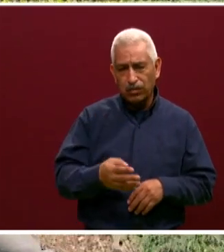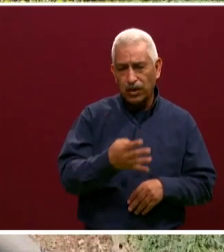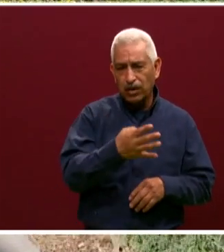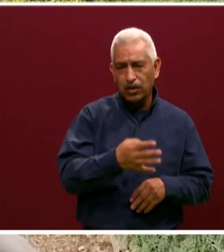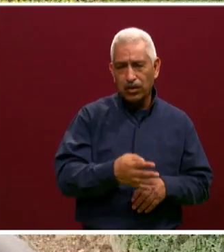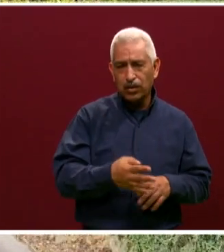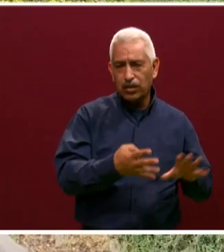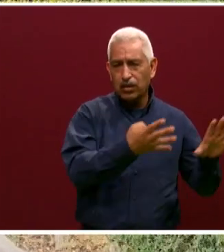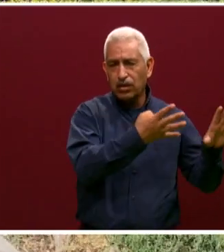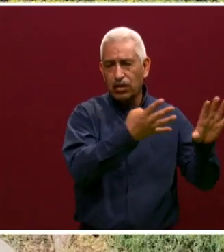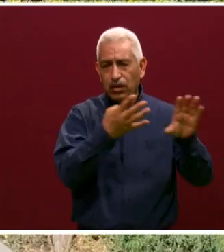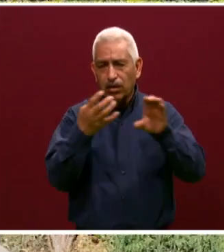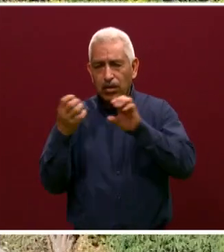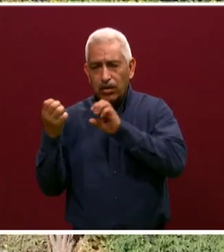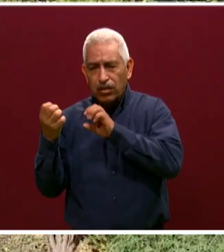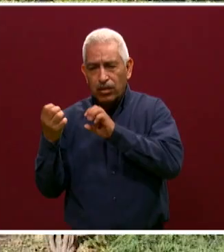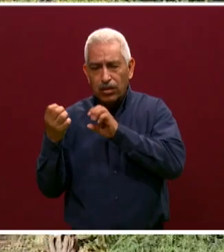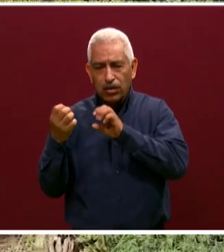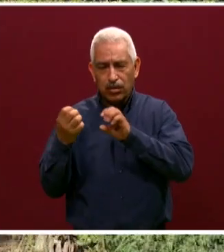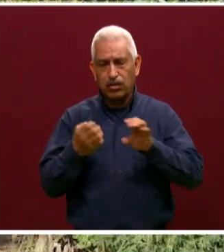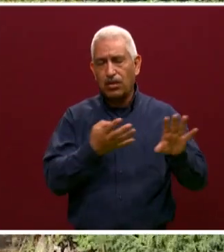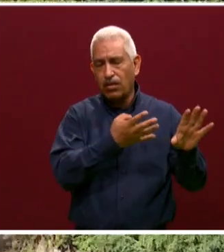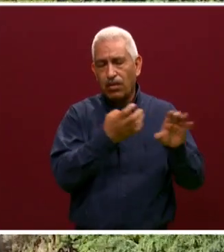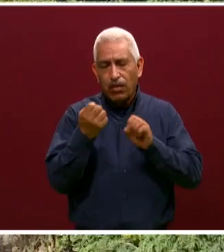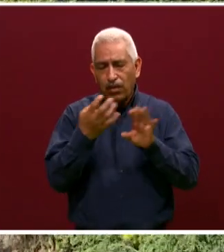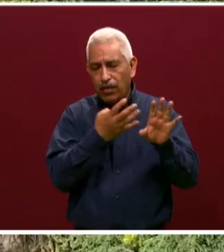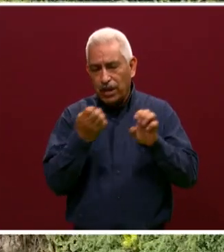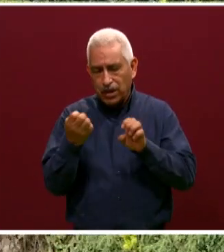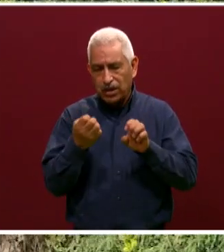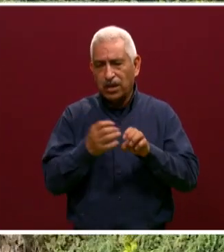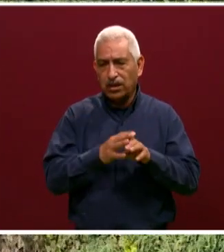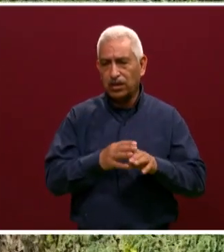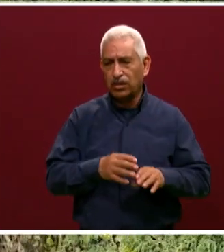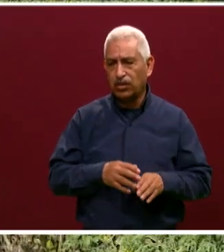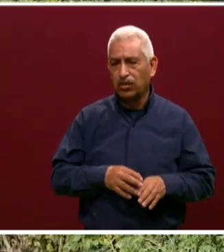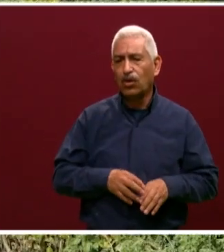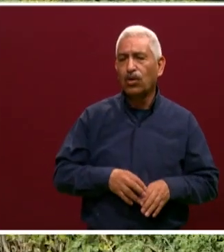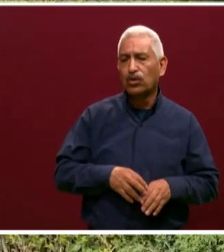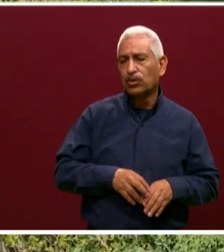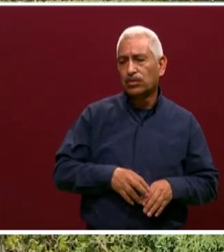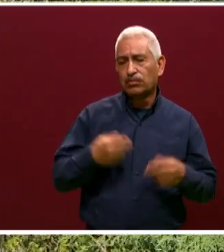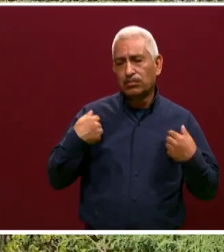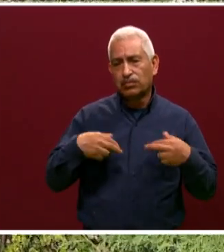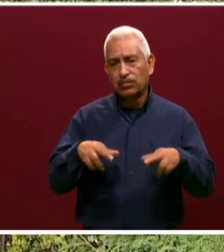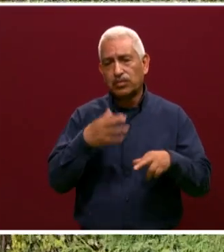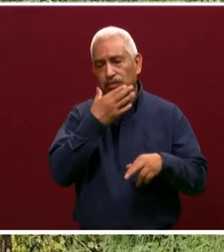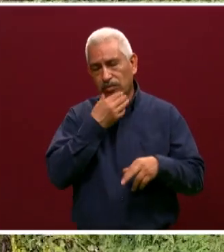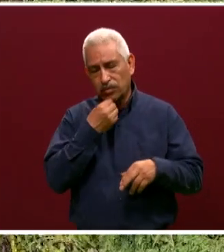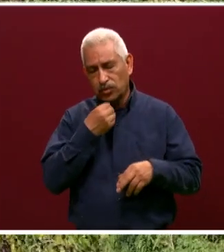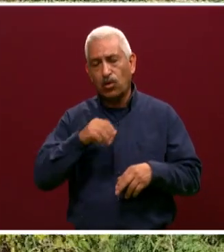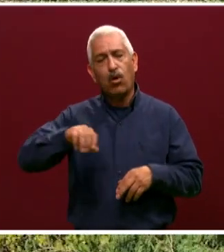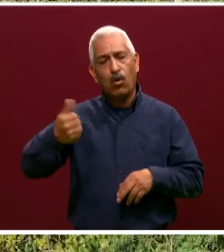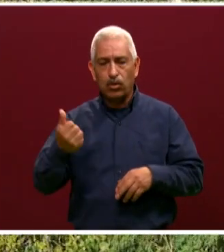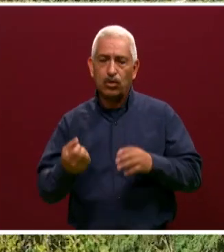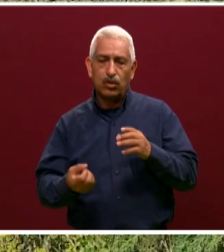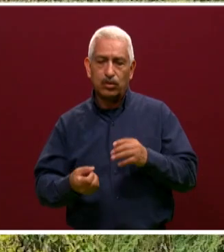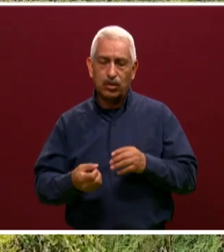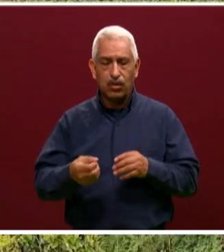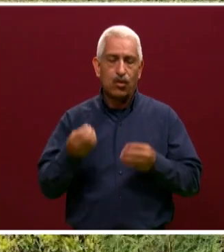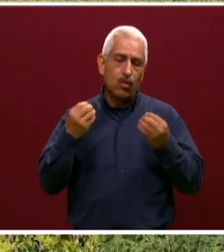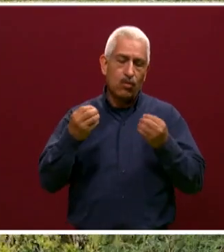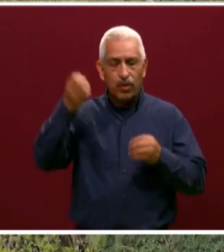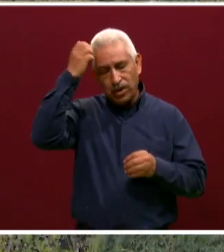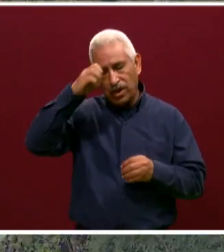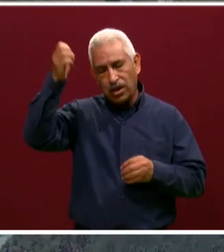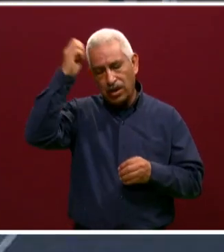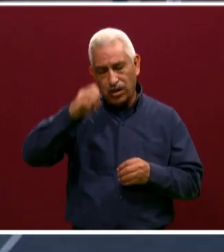900 docentes con muchos años de experiencia, pero también por de nuevo ingreso, todos preparados. Y con